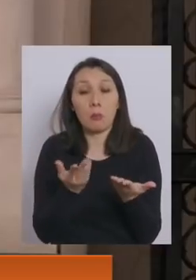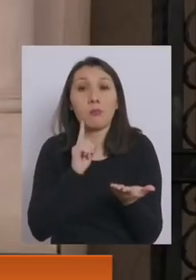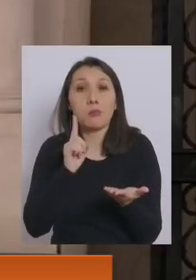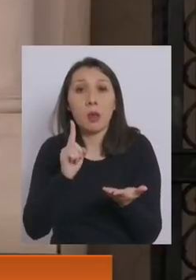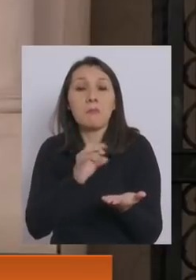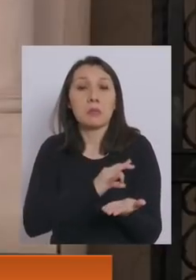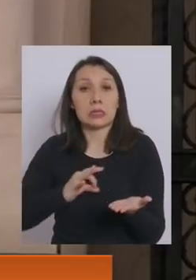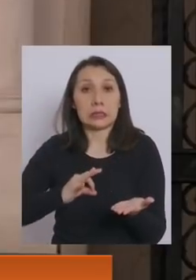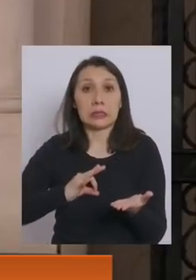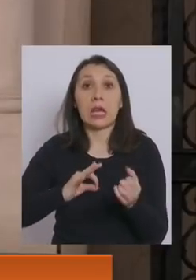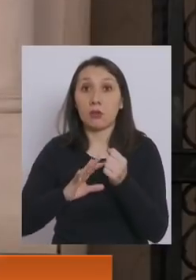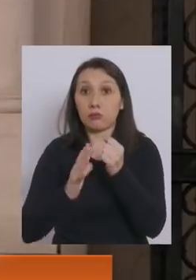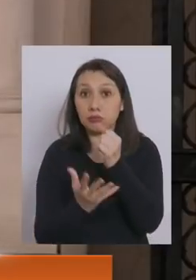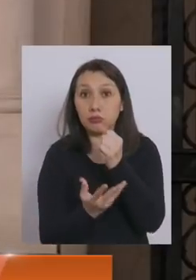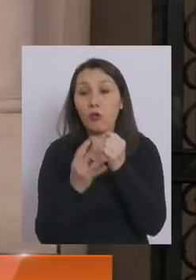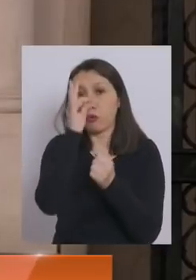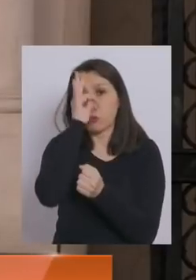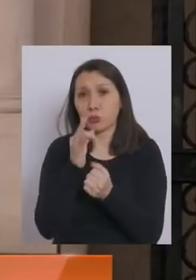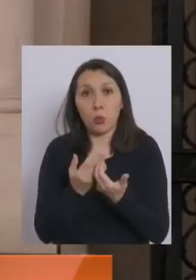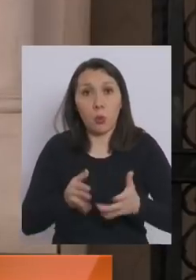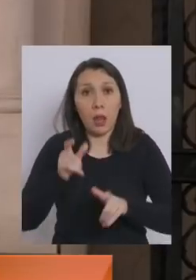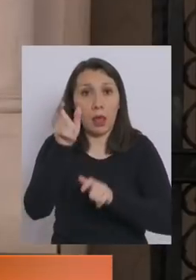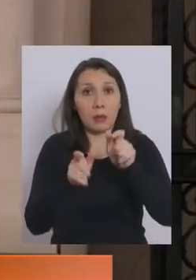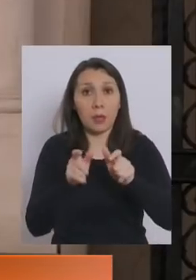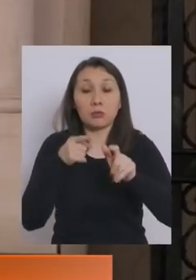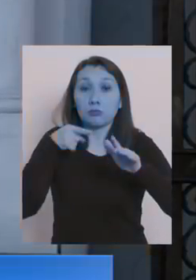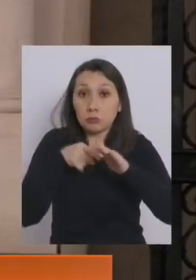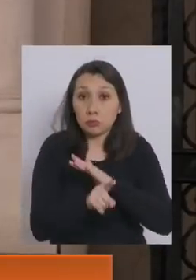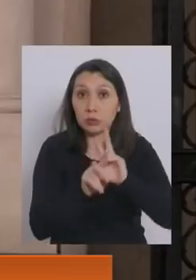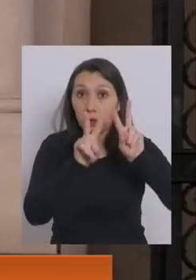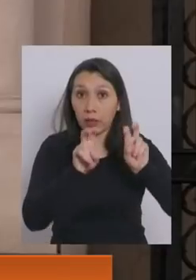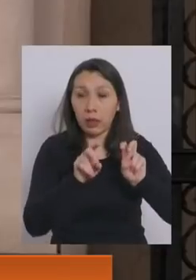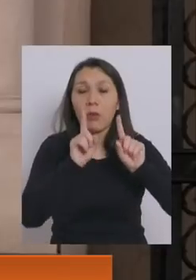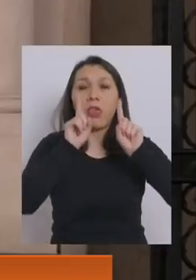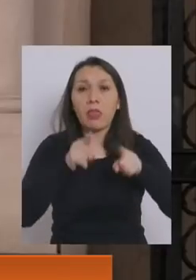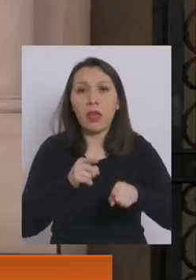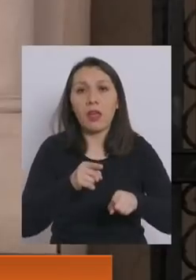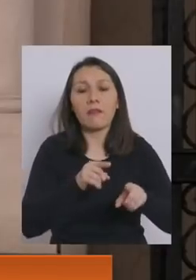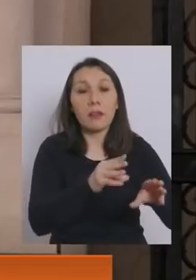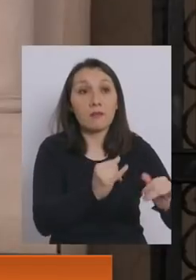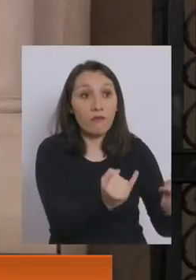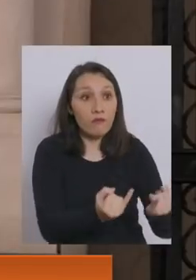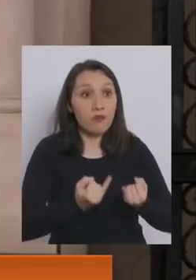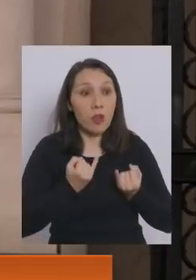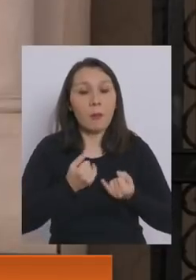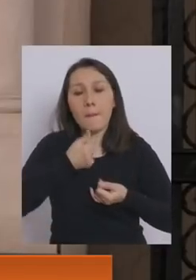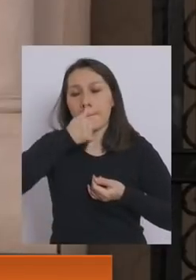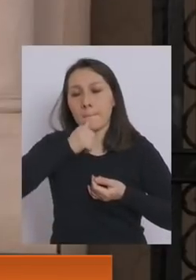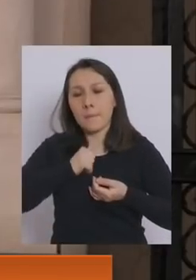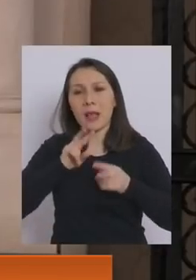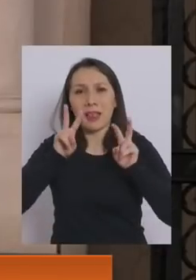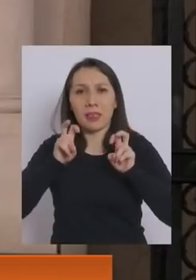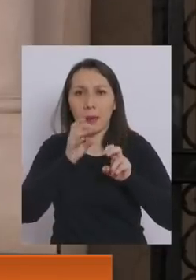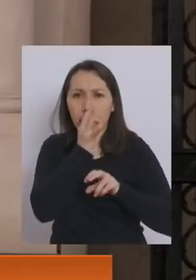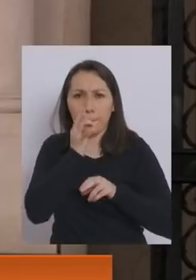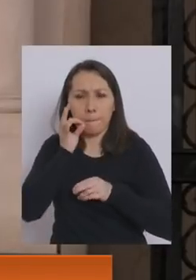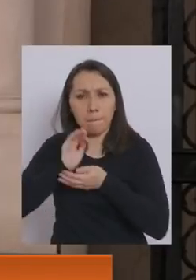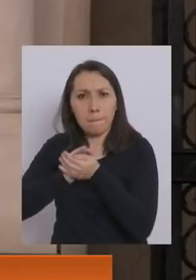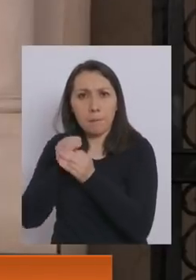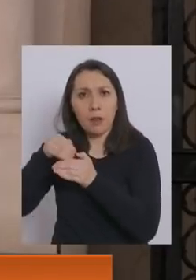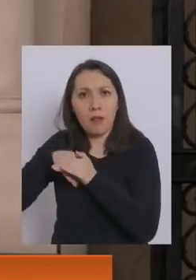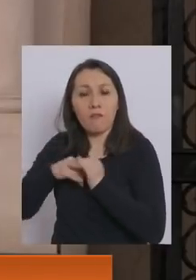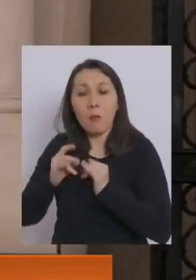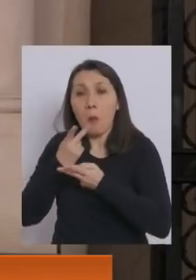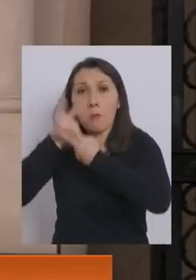Ministerio de Hacienda y su personal, es decir, cualquier persona que acceda a aquello deberá guardar absoluta reserva y secreto de la información.